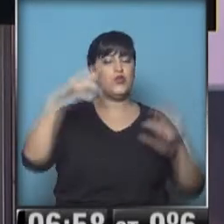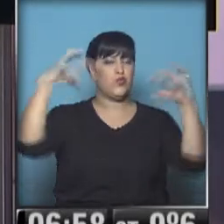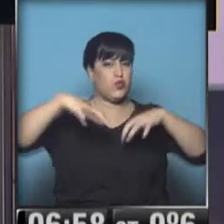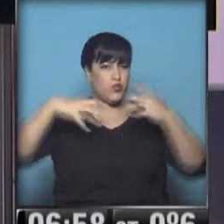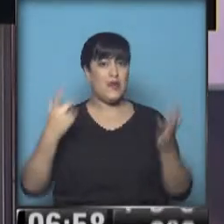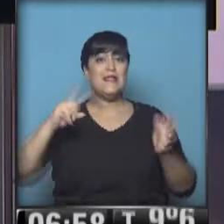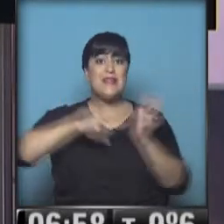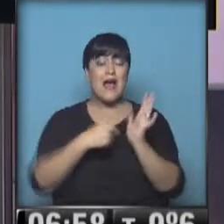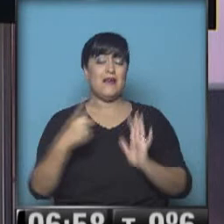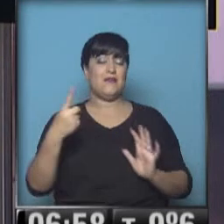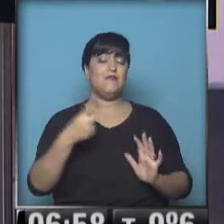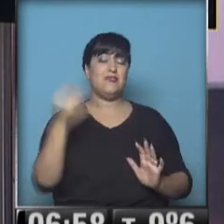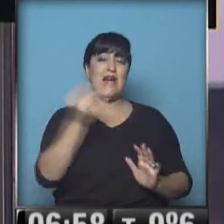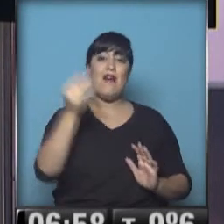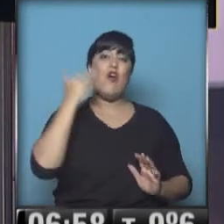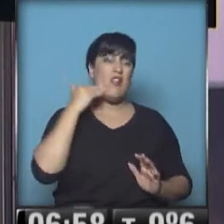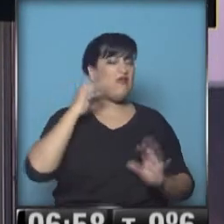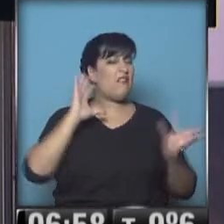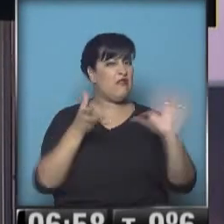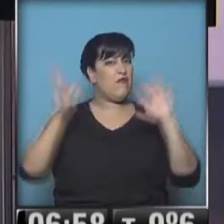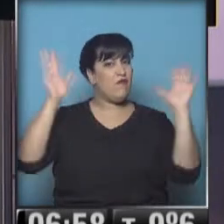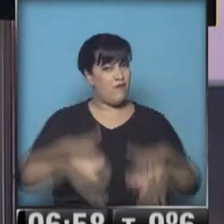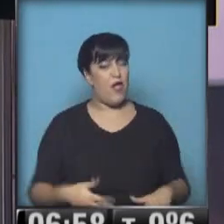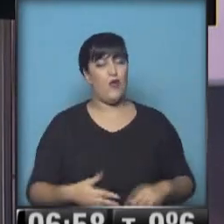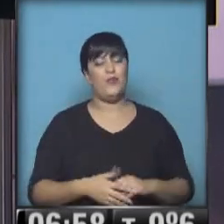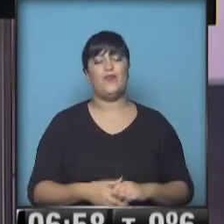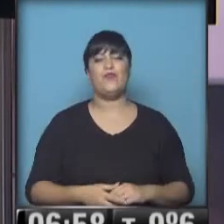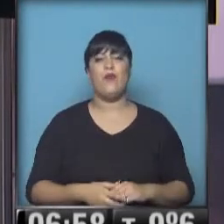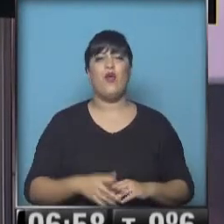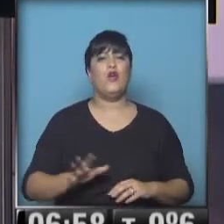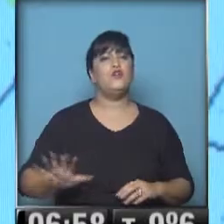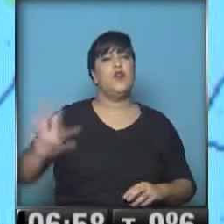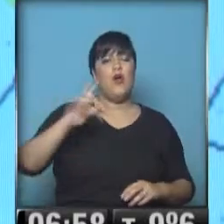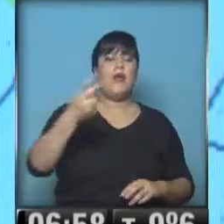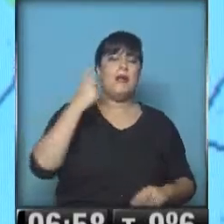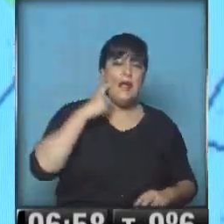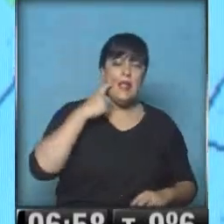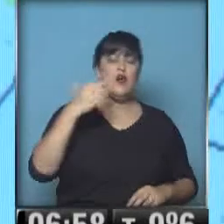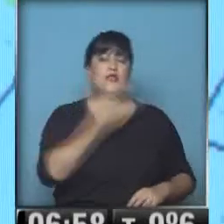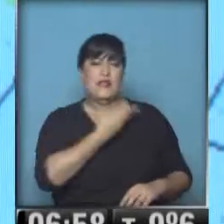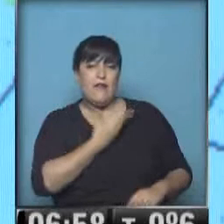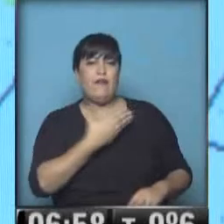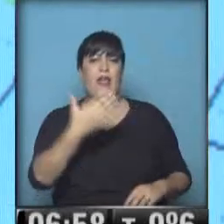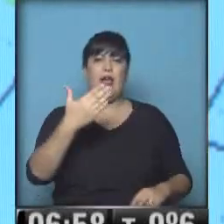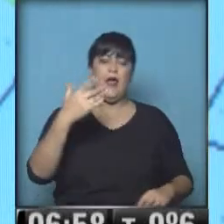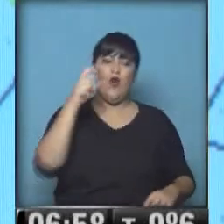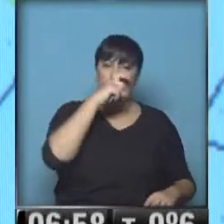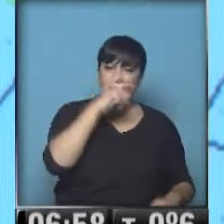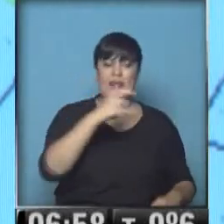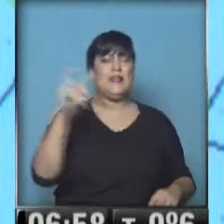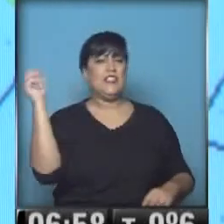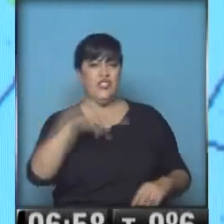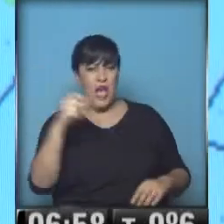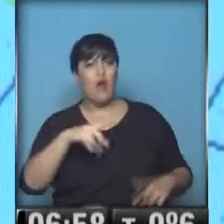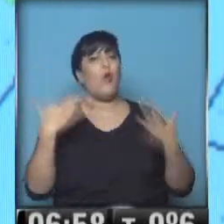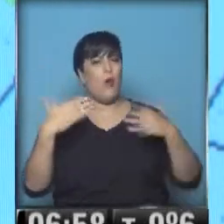Aires el sábado a la tarde, ahora lo vamos a ver en el reflejo del pronóstico. Todo el litoral, Entre Ríos, Santa Fe, Corrientes, Chaco, con probabilidad de